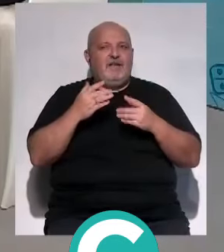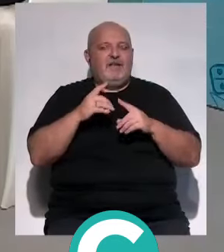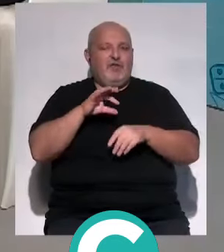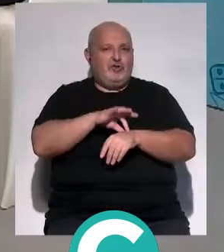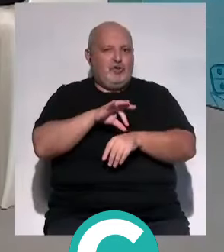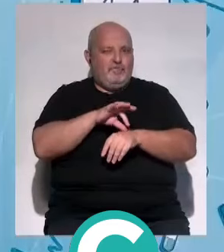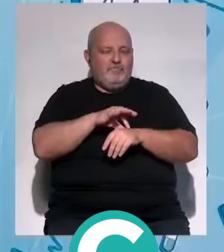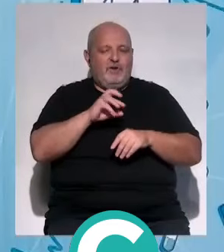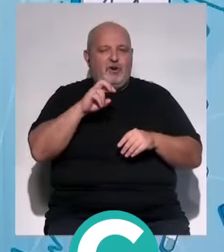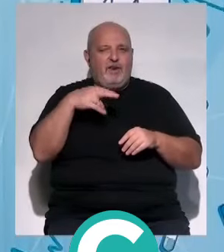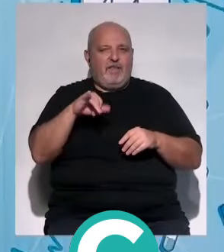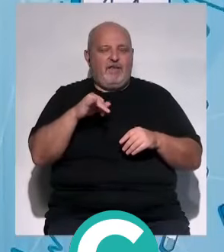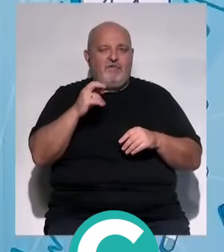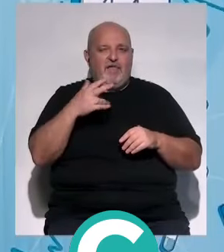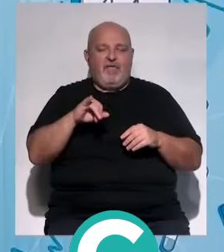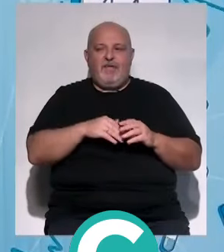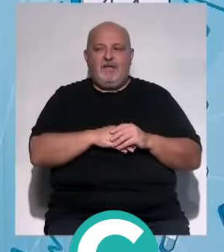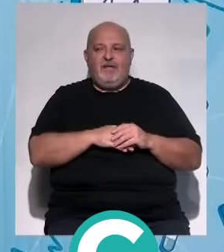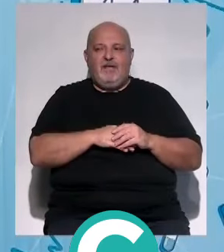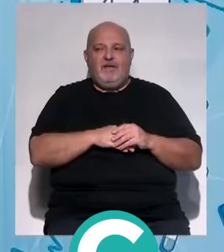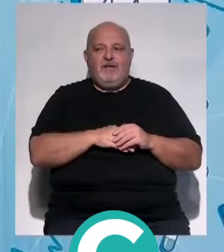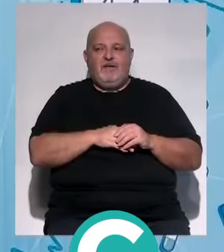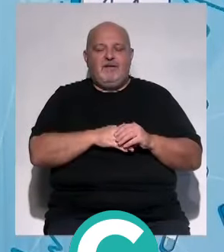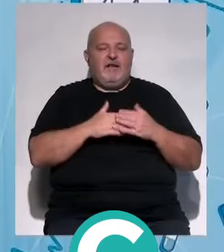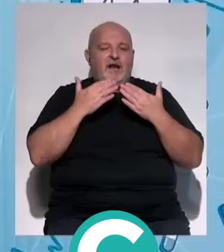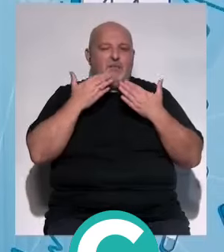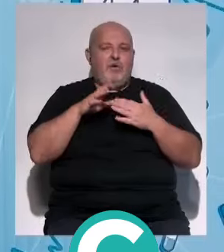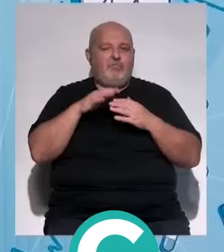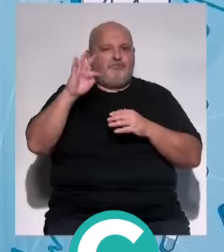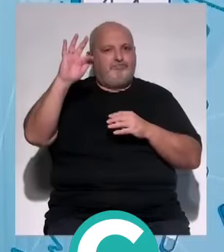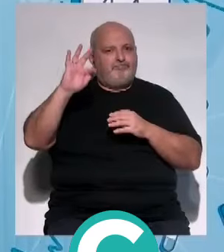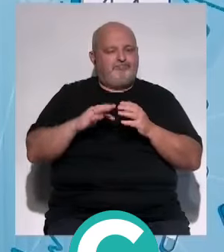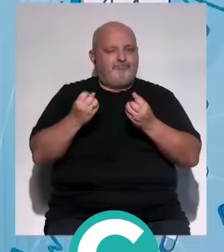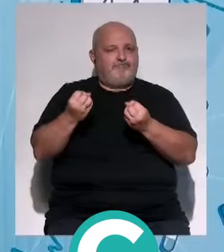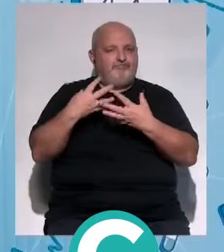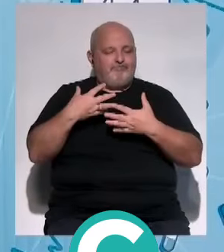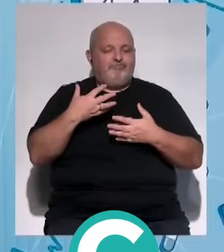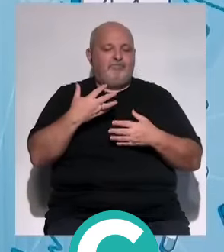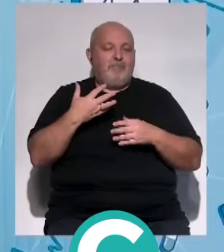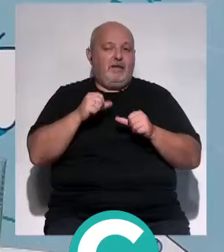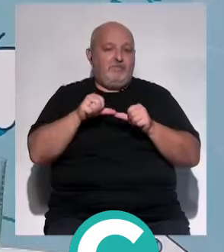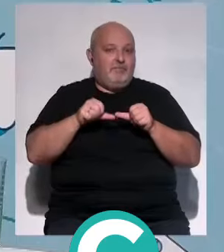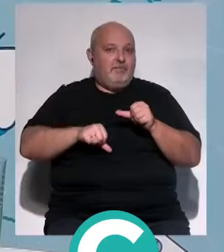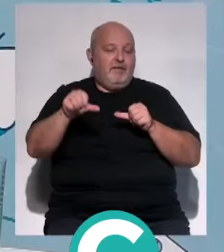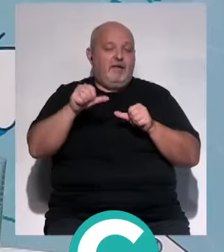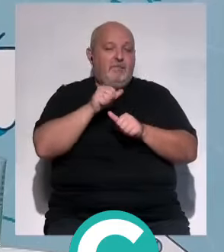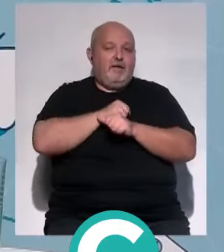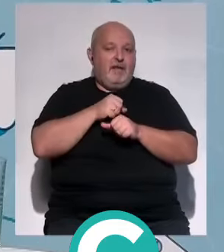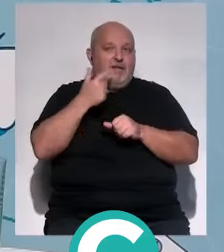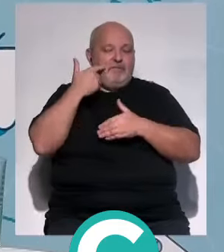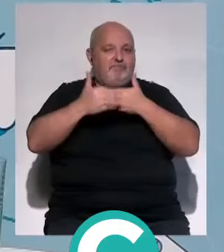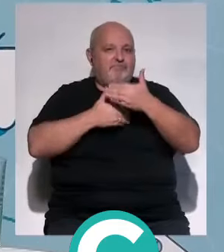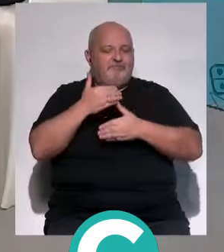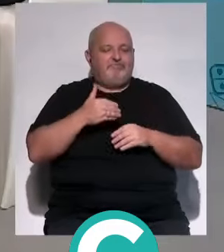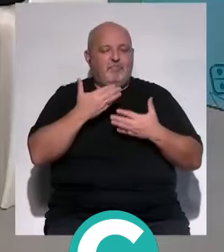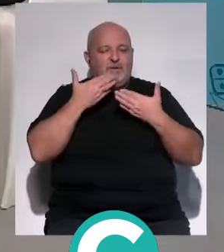Rodríguez Fernández Freire. Antonio, gracias por esta información y, como les decía, estaremos pendientes.